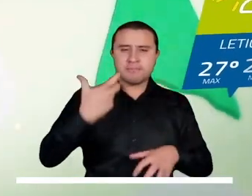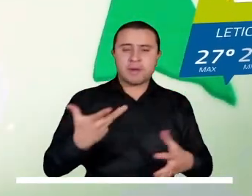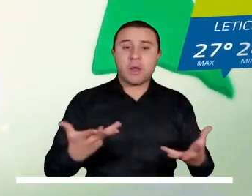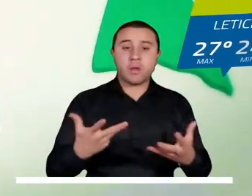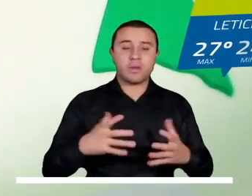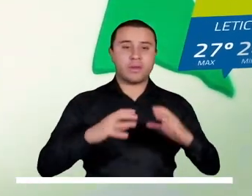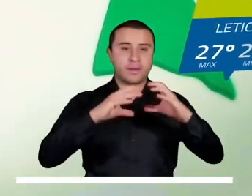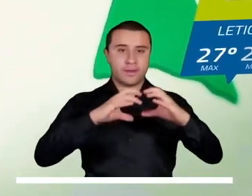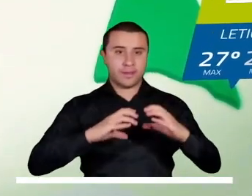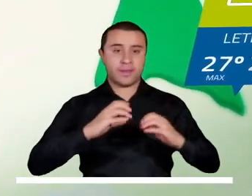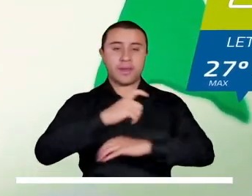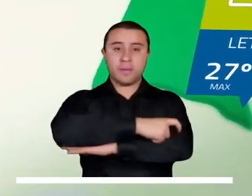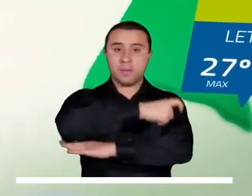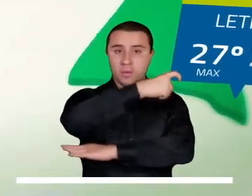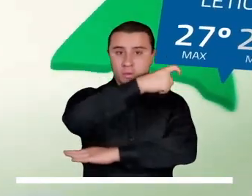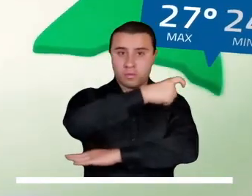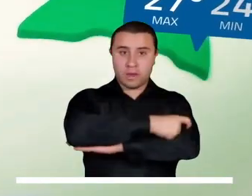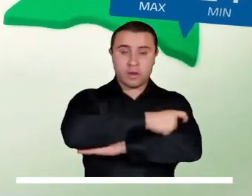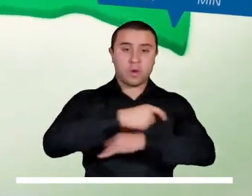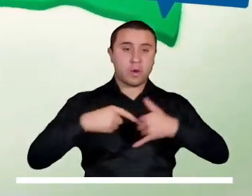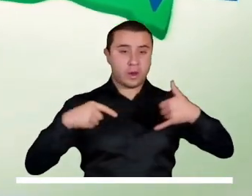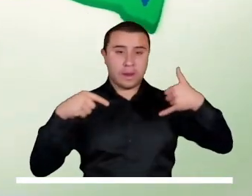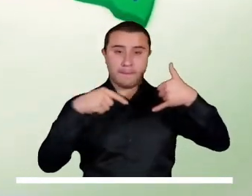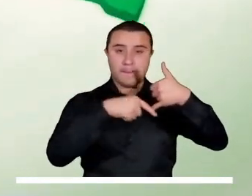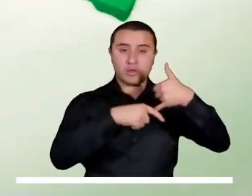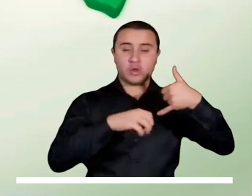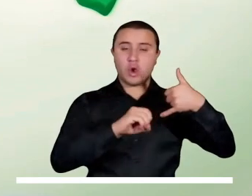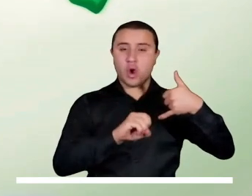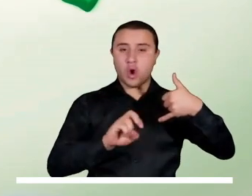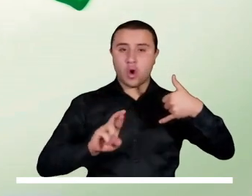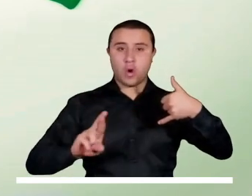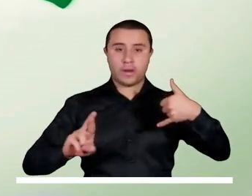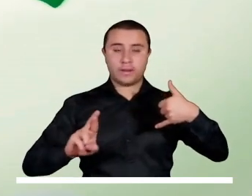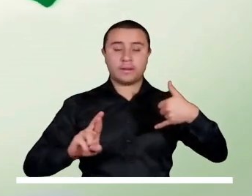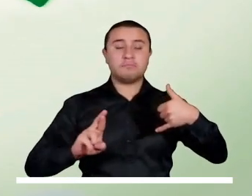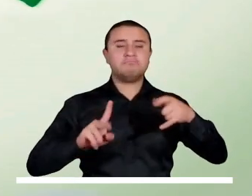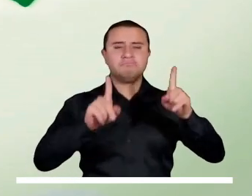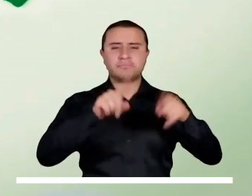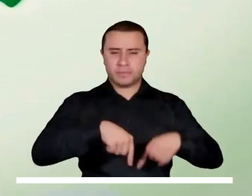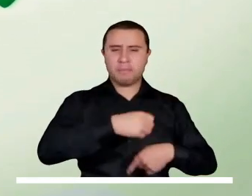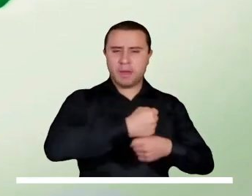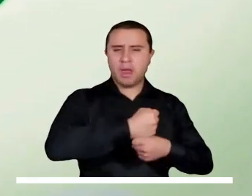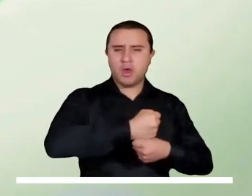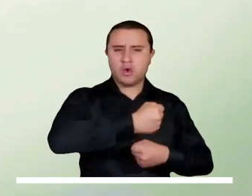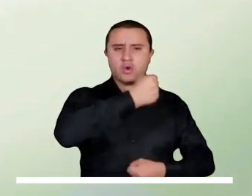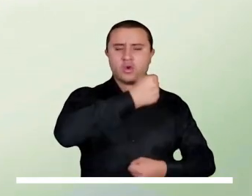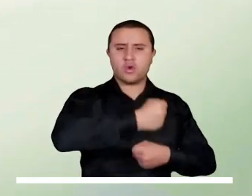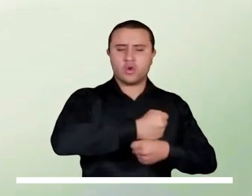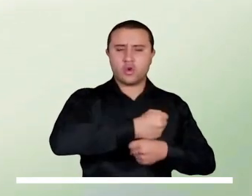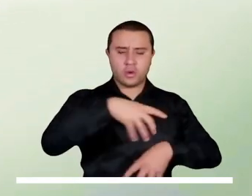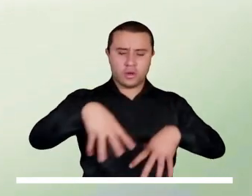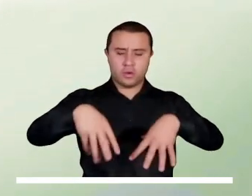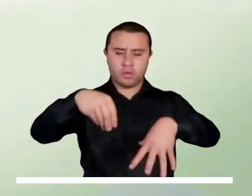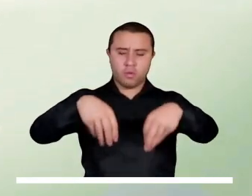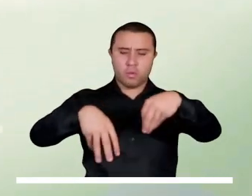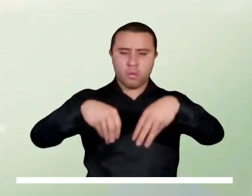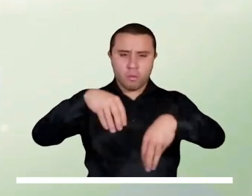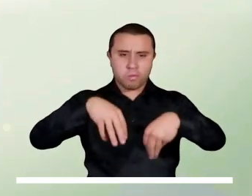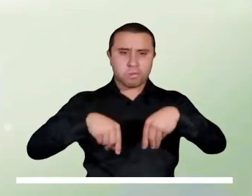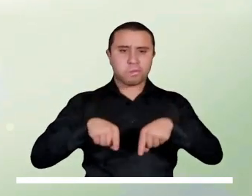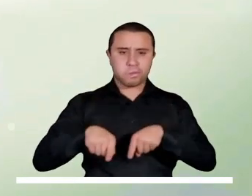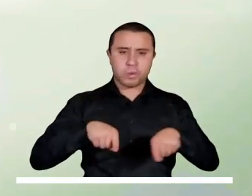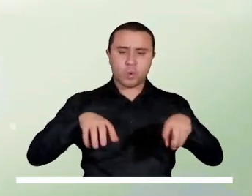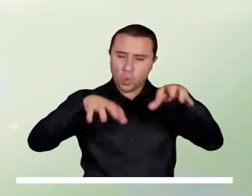En el sur del país se esperan lluvias significativas en Caquetá, Putumayo y zonas del oriente de Amazonas. También se prevén